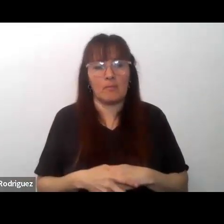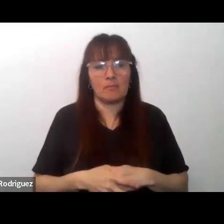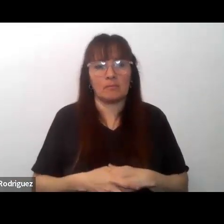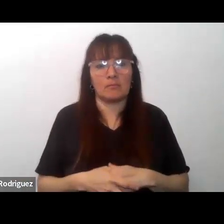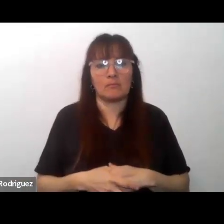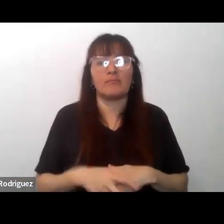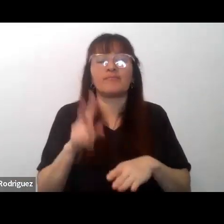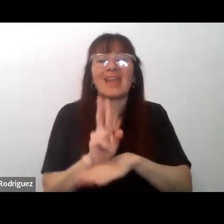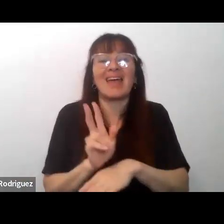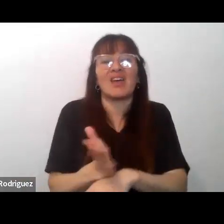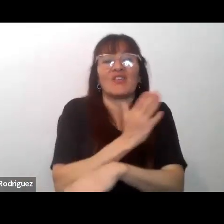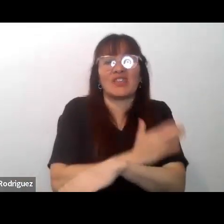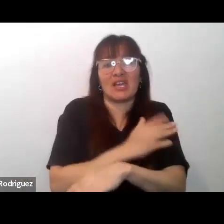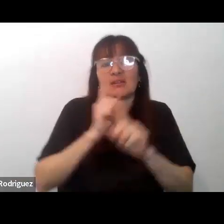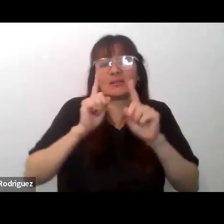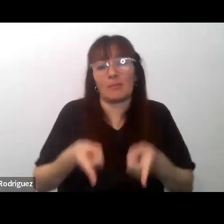evitar